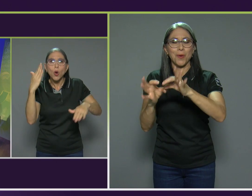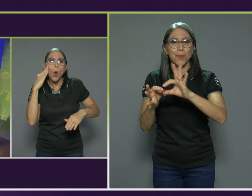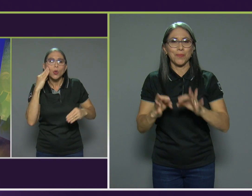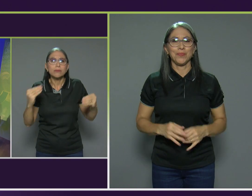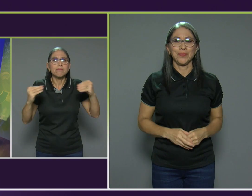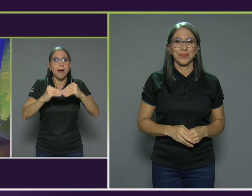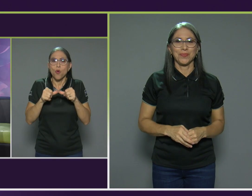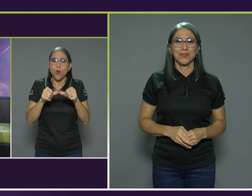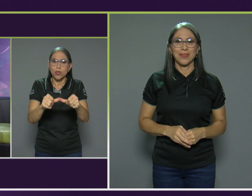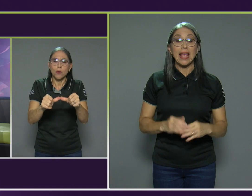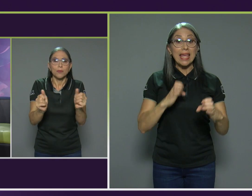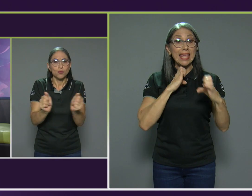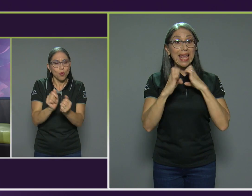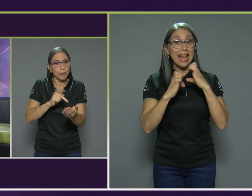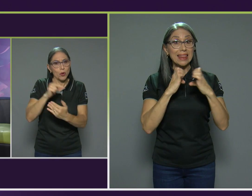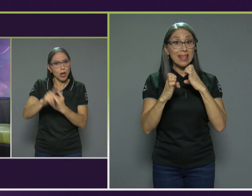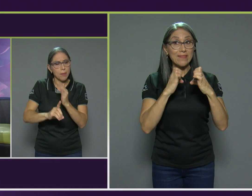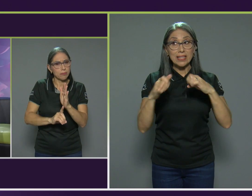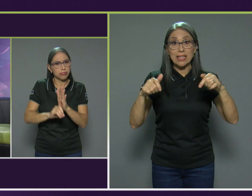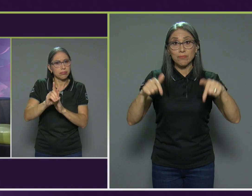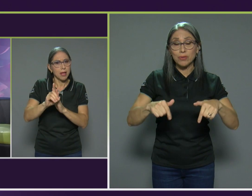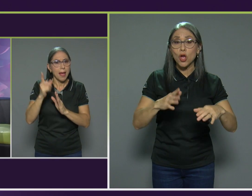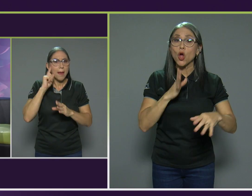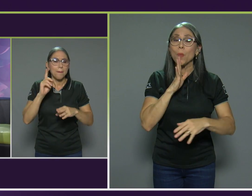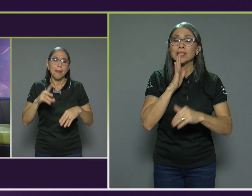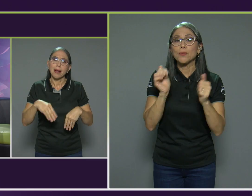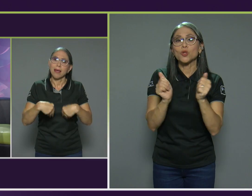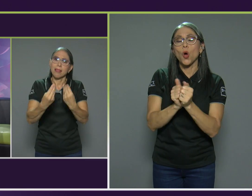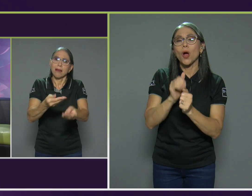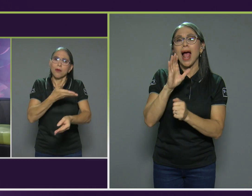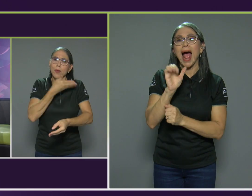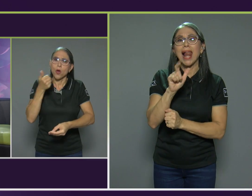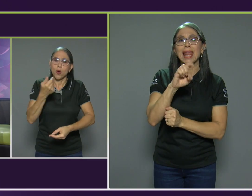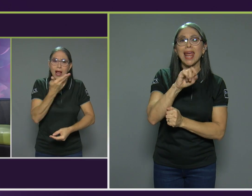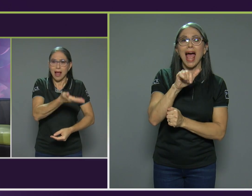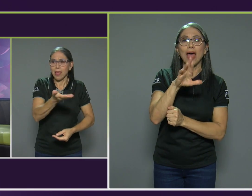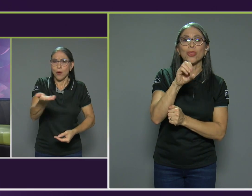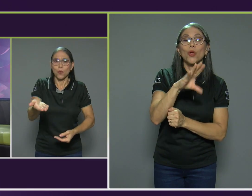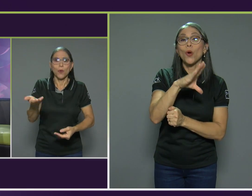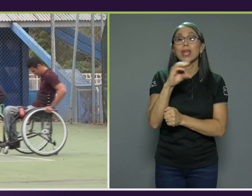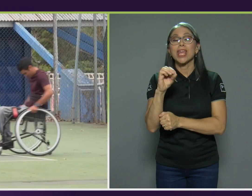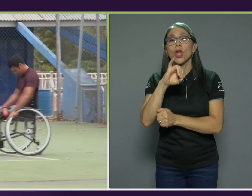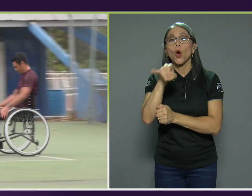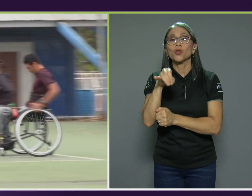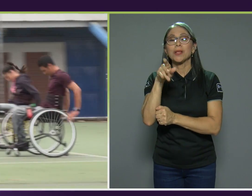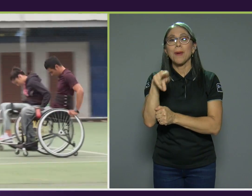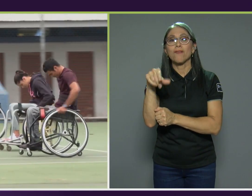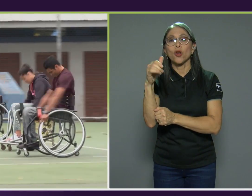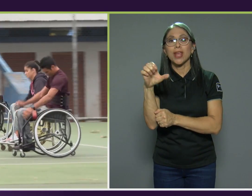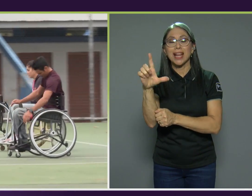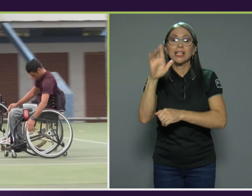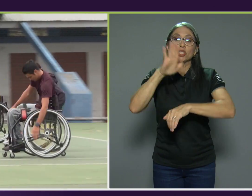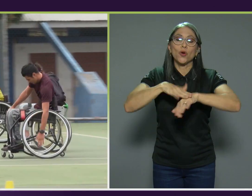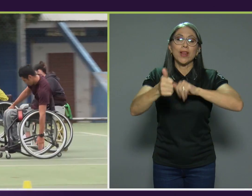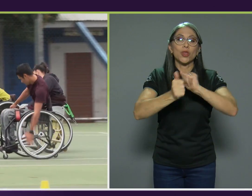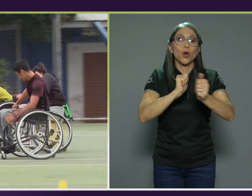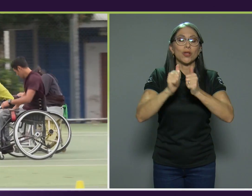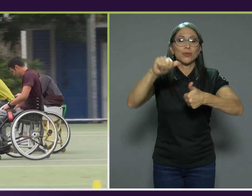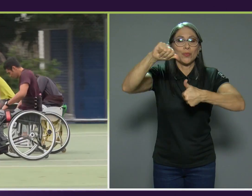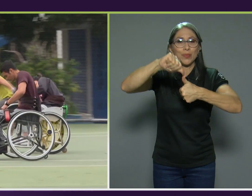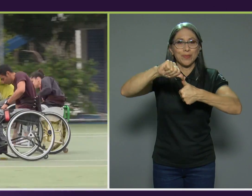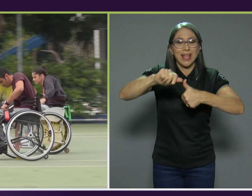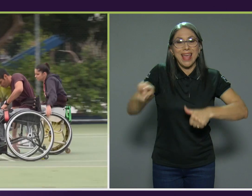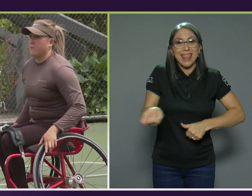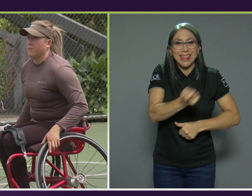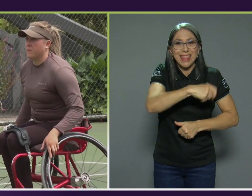Y en entrevista de estudio, conversamos con Alejandro y José Pablo Gil sobre el torneo centroamericano de tenis en